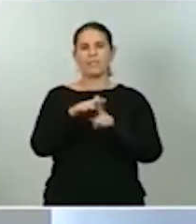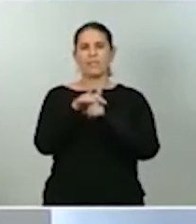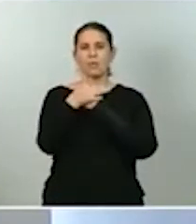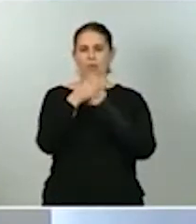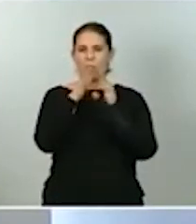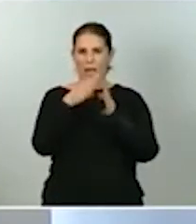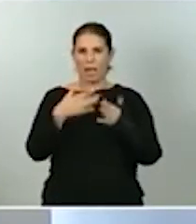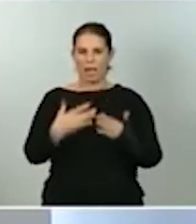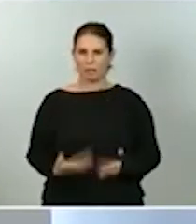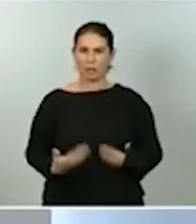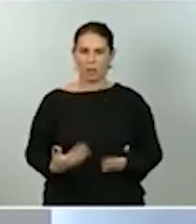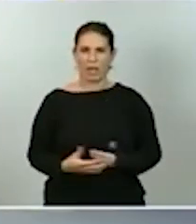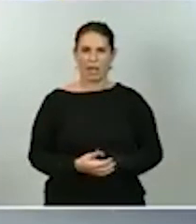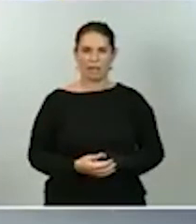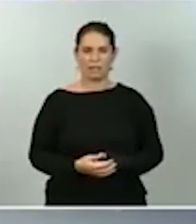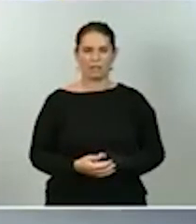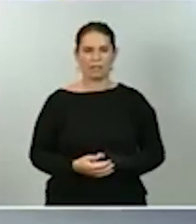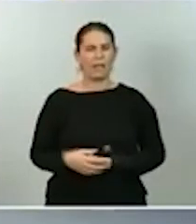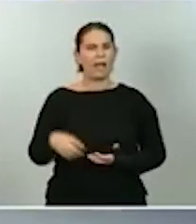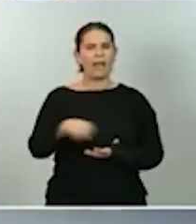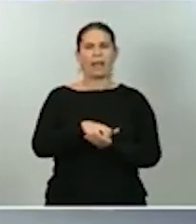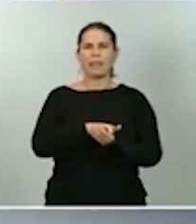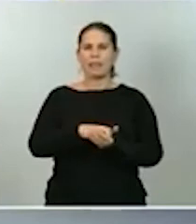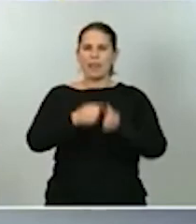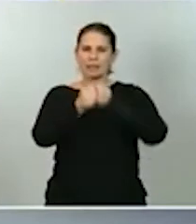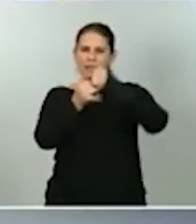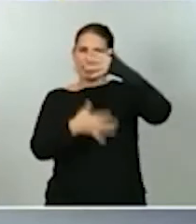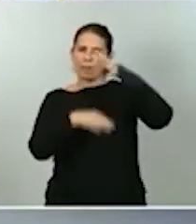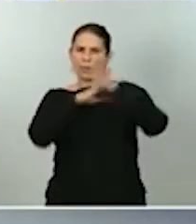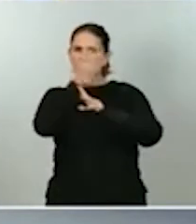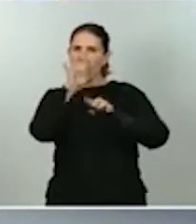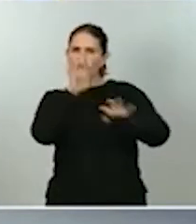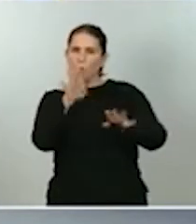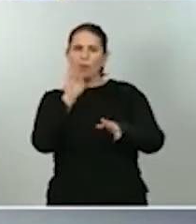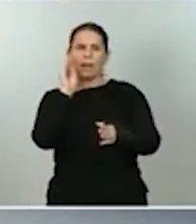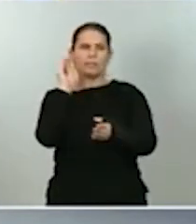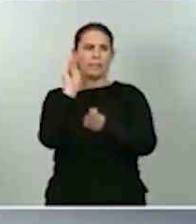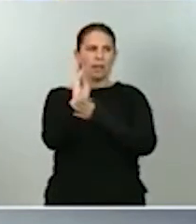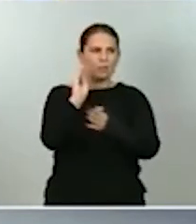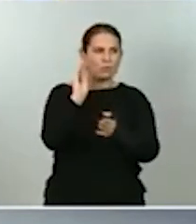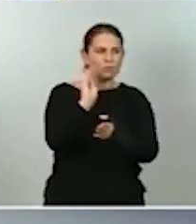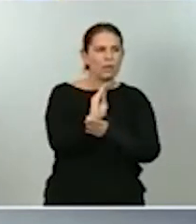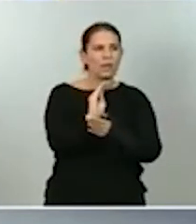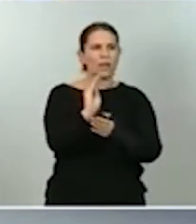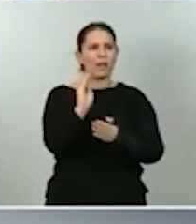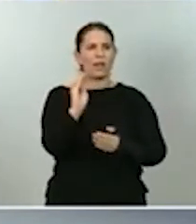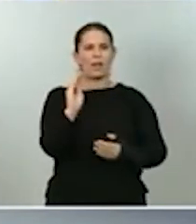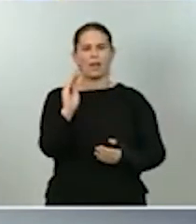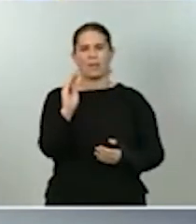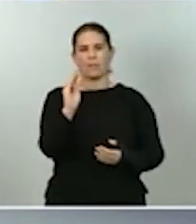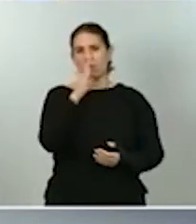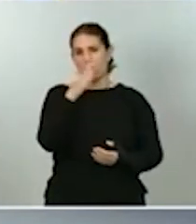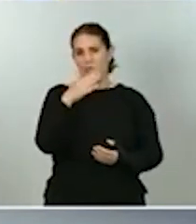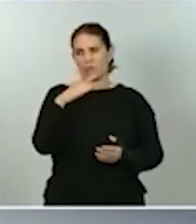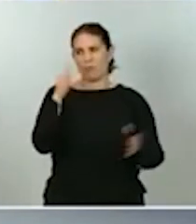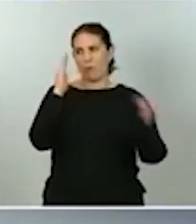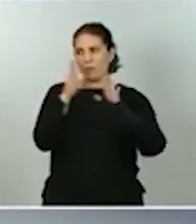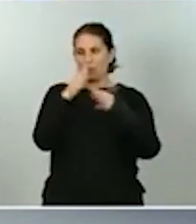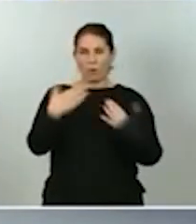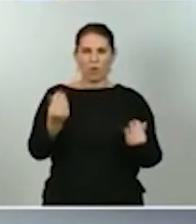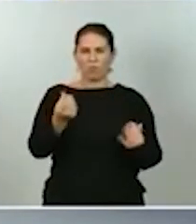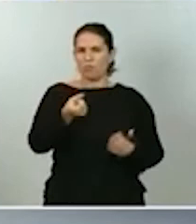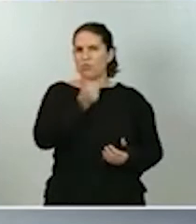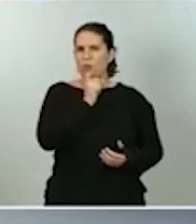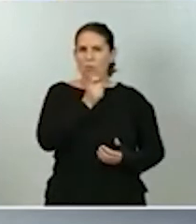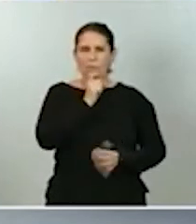incertidumbres, con todas las cautelas derivadas de un momento tan complejo como el que estamos viviendo a nivel